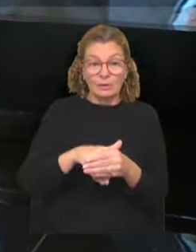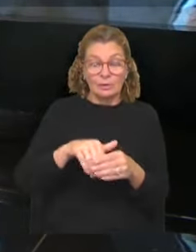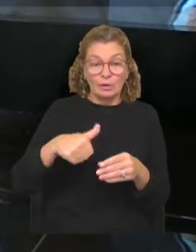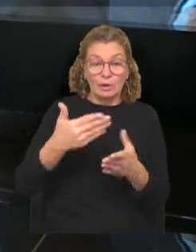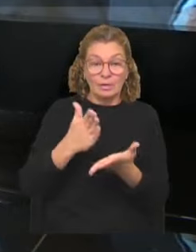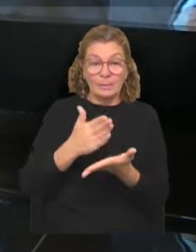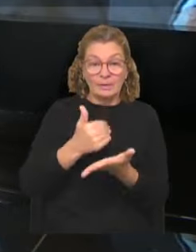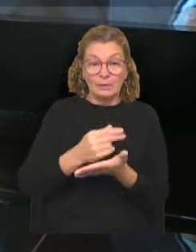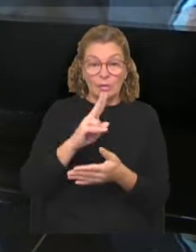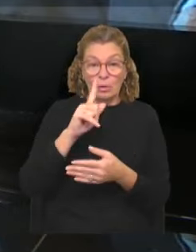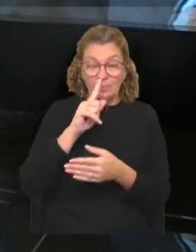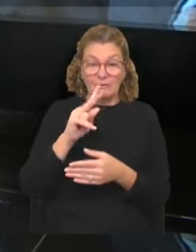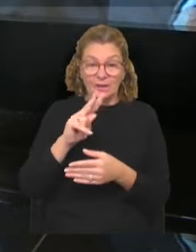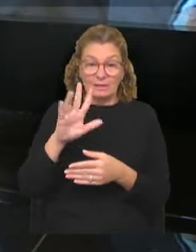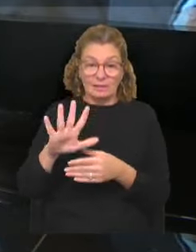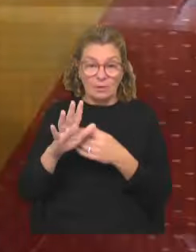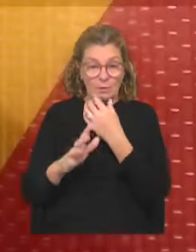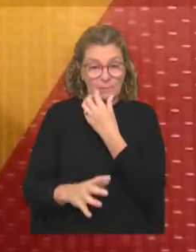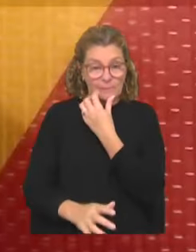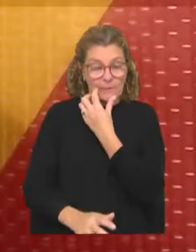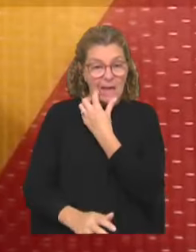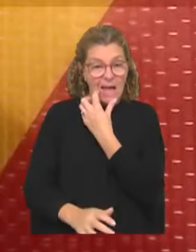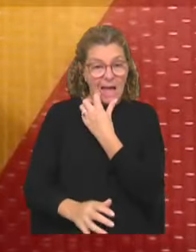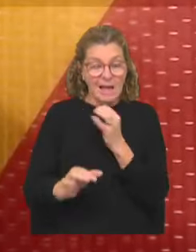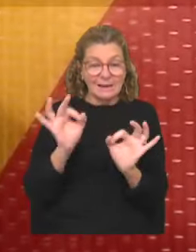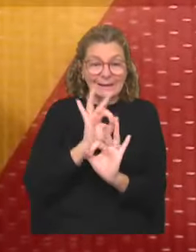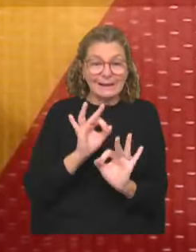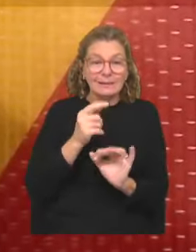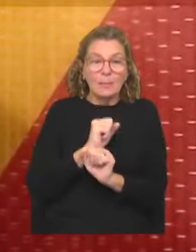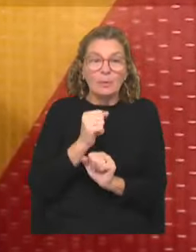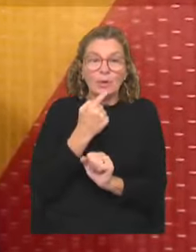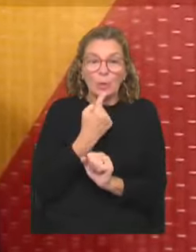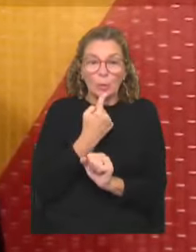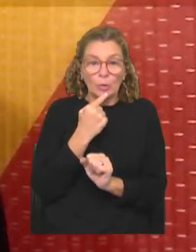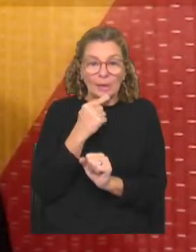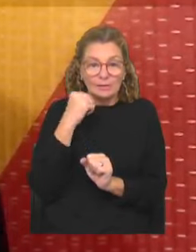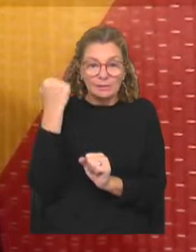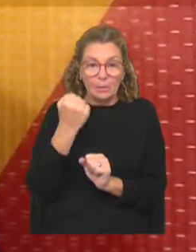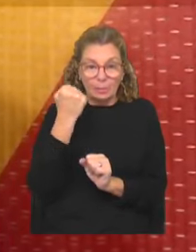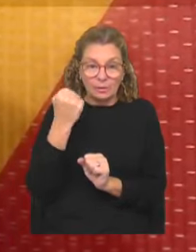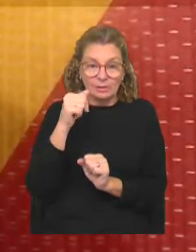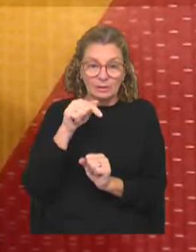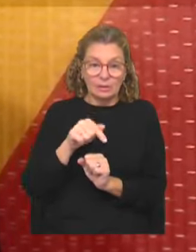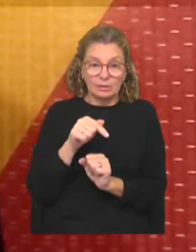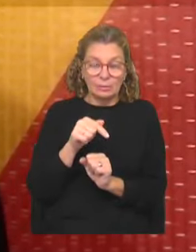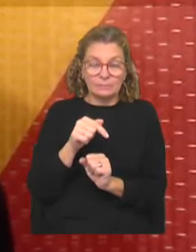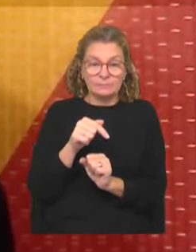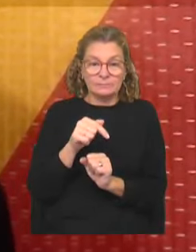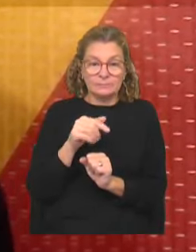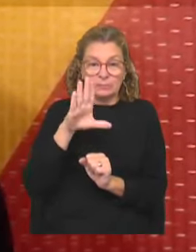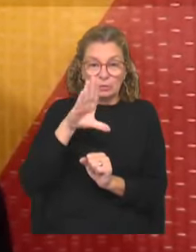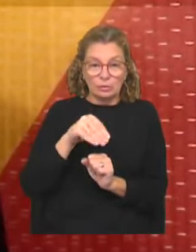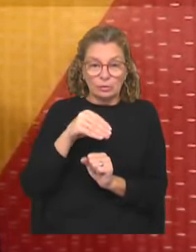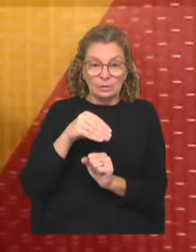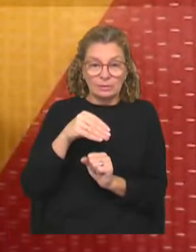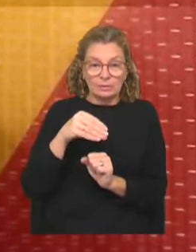departamentales del 2025. Nadie puede dudar de la importancia que ha tenido toda esta